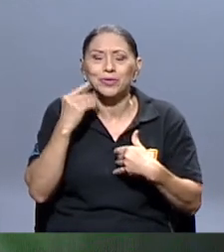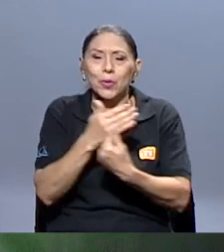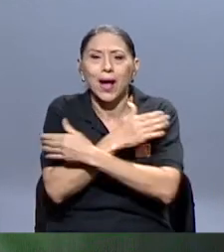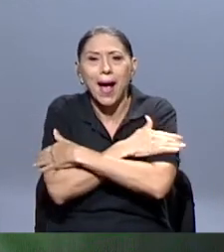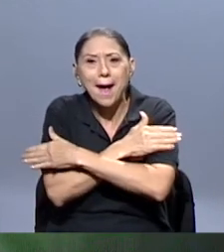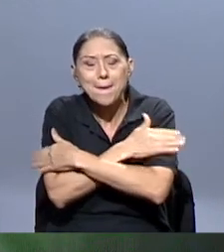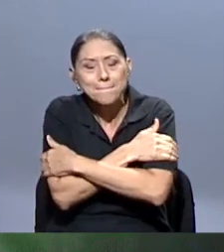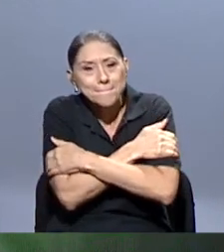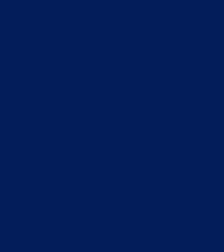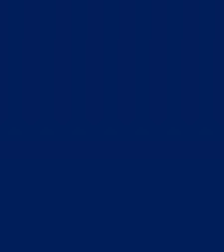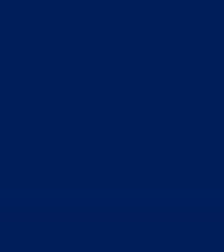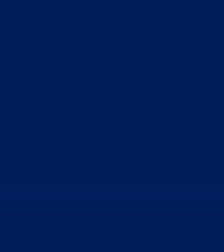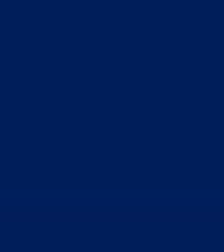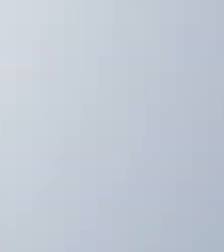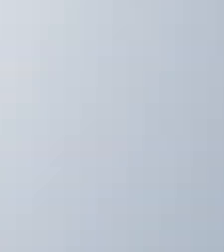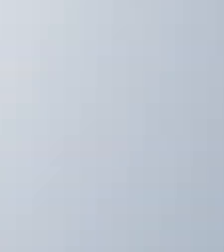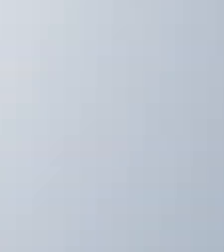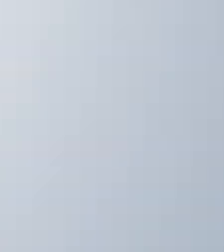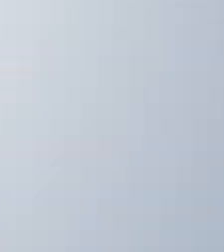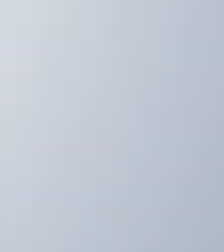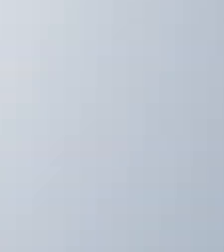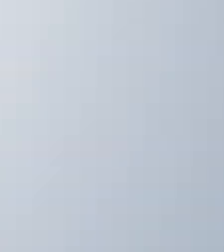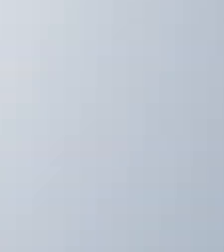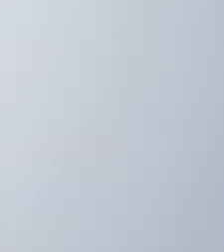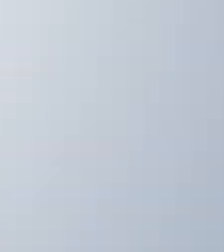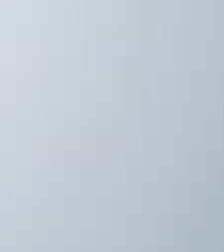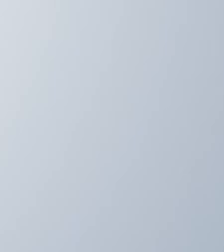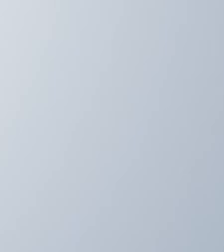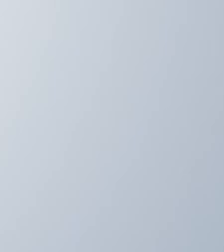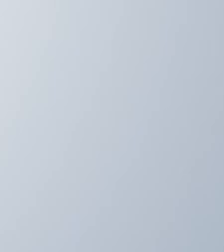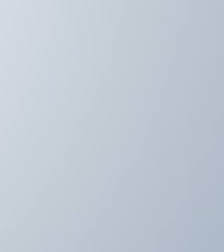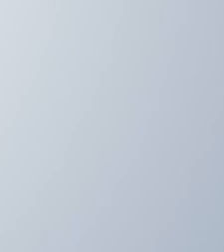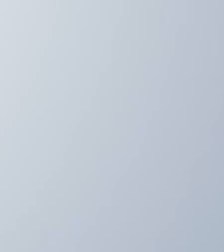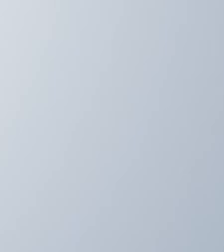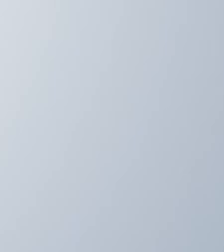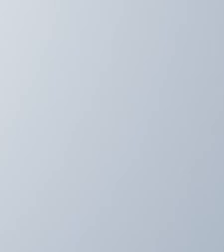un abrazo, un abrazote también para Josué. Te envíes. Te envío un y el abrazo. Gracias.